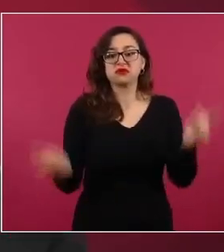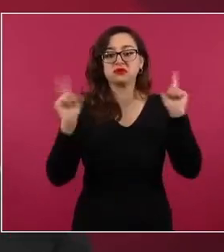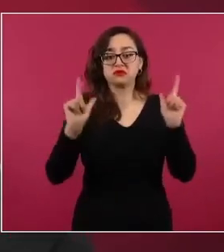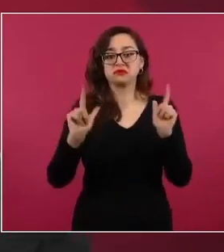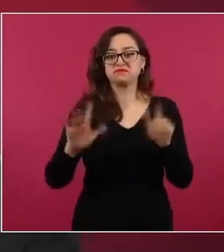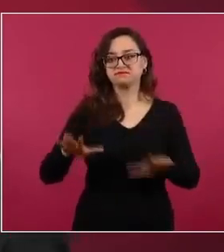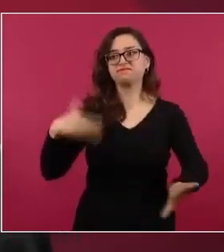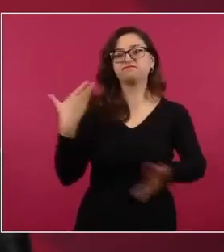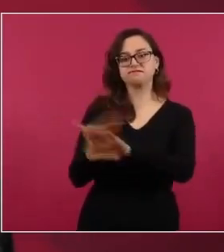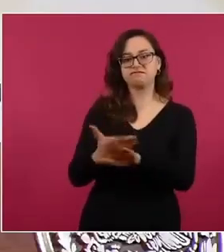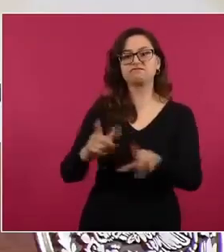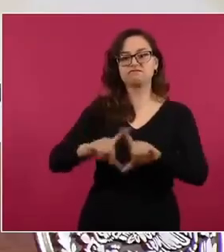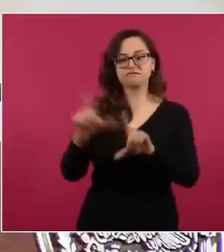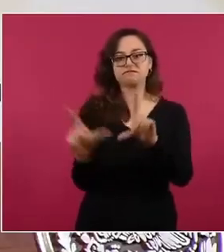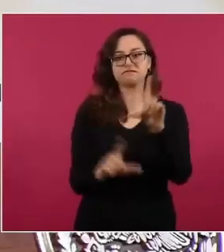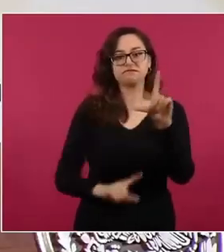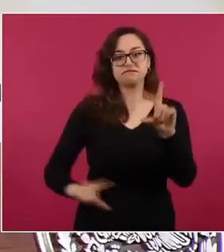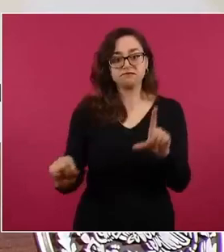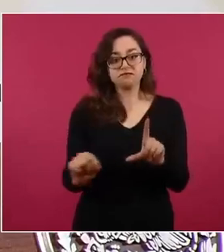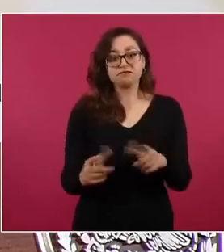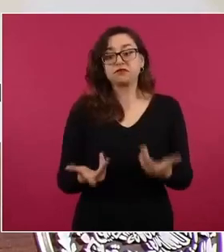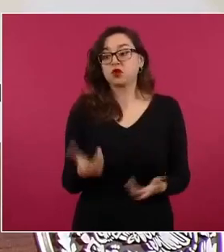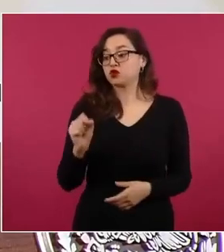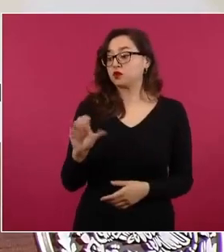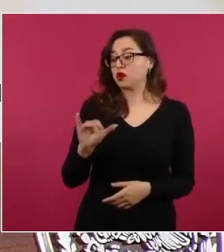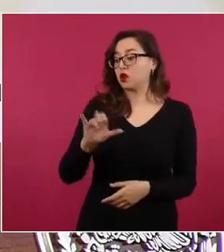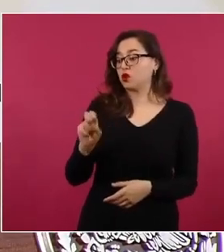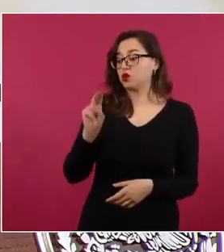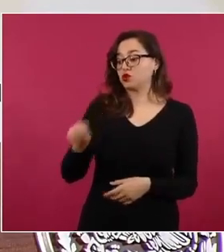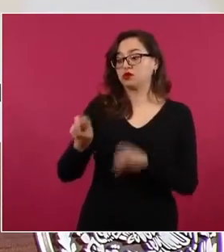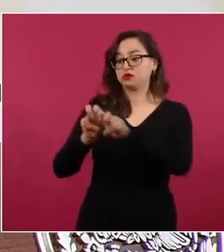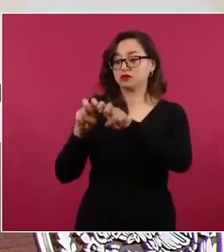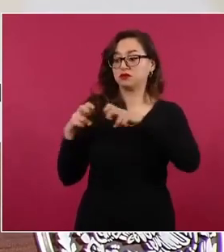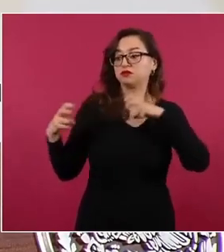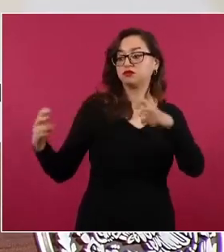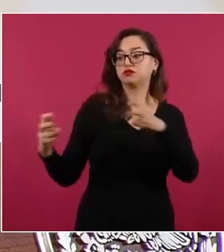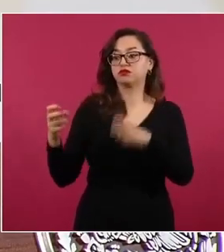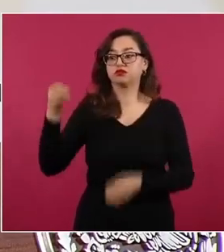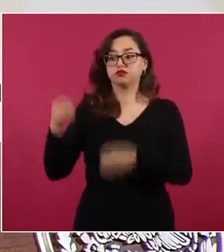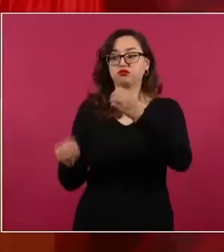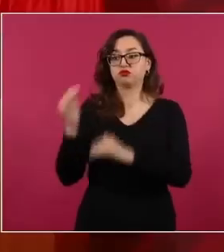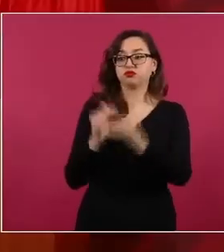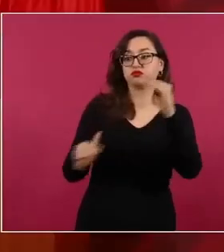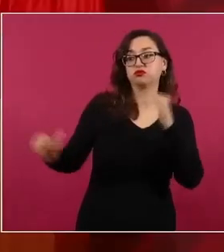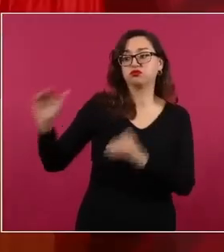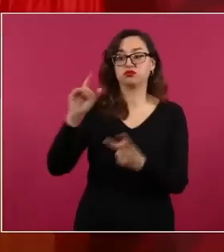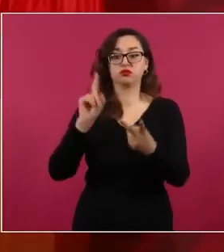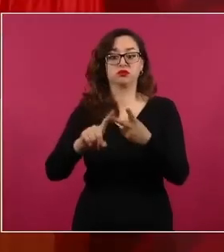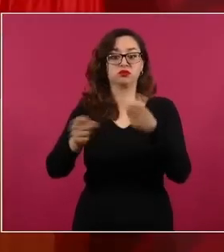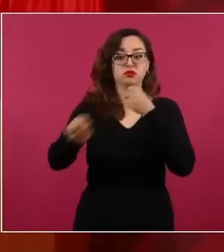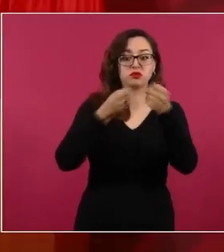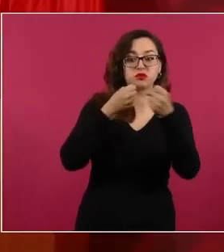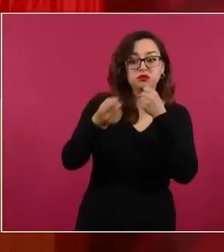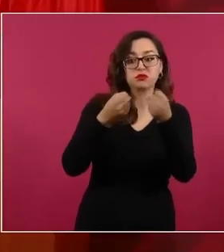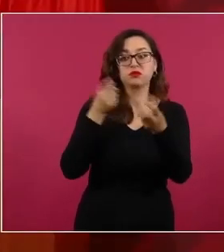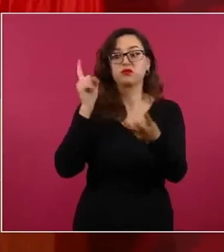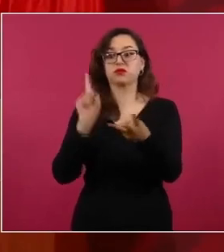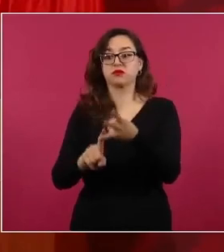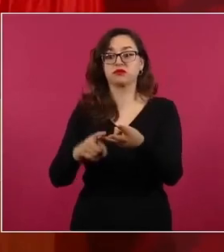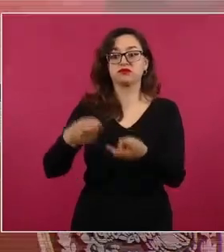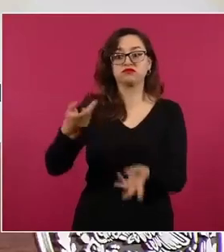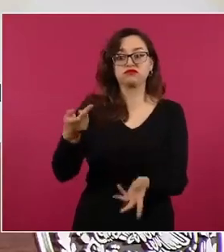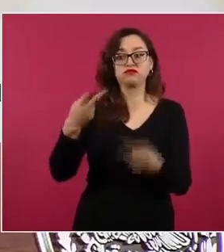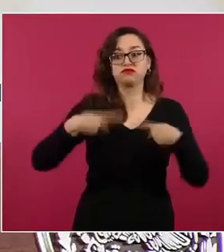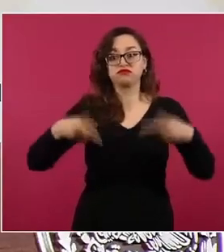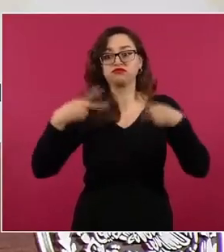tanto los magistrados de la Suprema Corte, los medios de comunicación, los juristas, las ONGs, se han